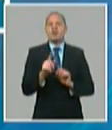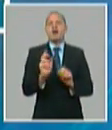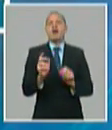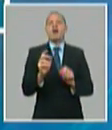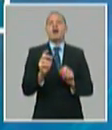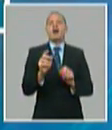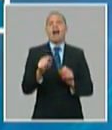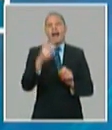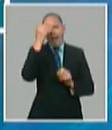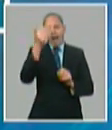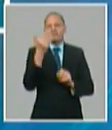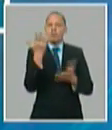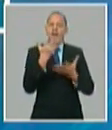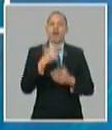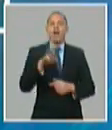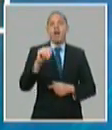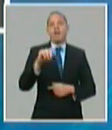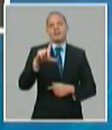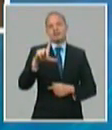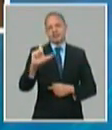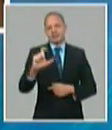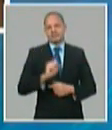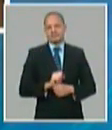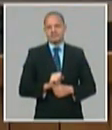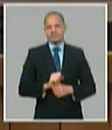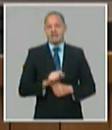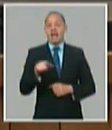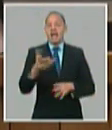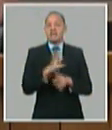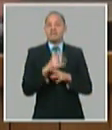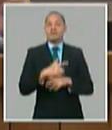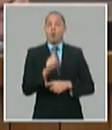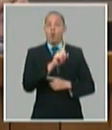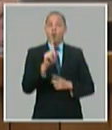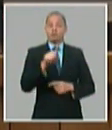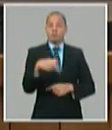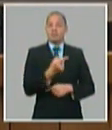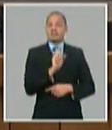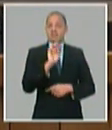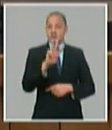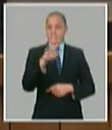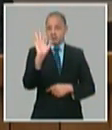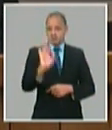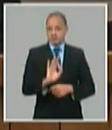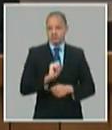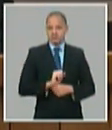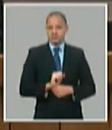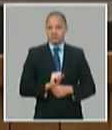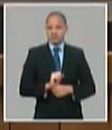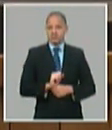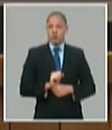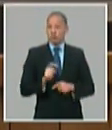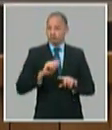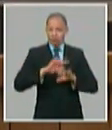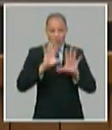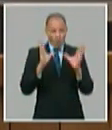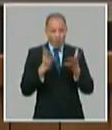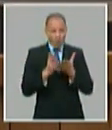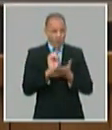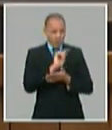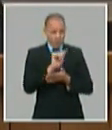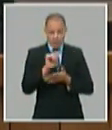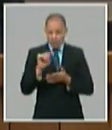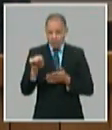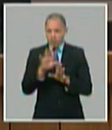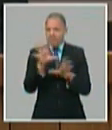eso representaría el 11.3% en el diseño del plan de la economía del 2021 o